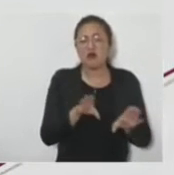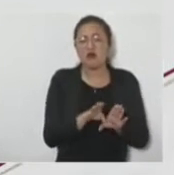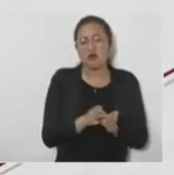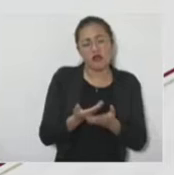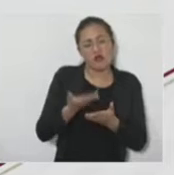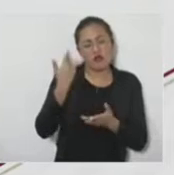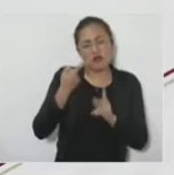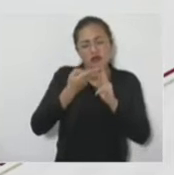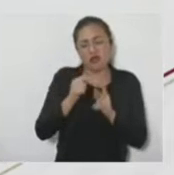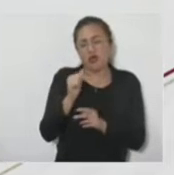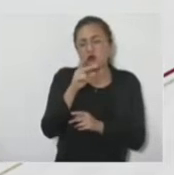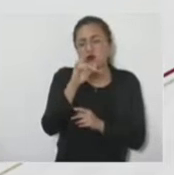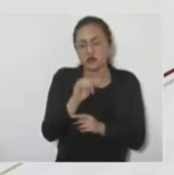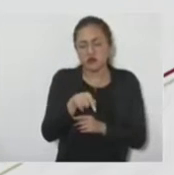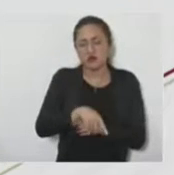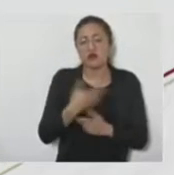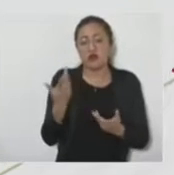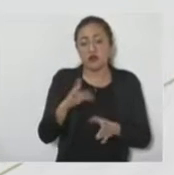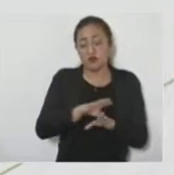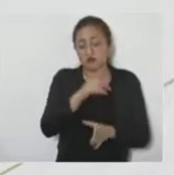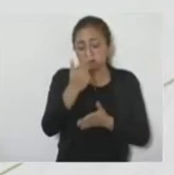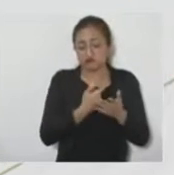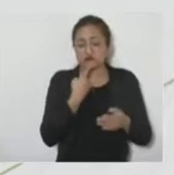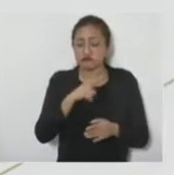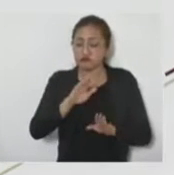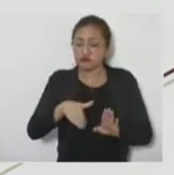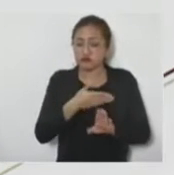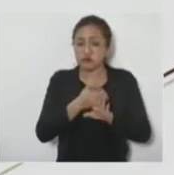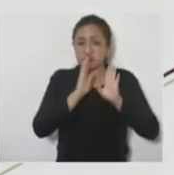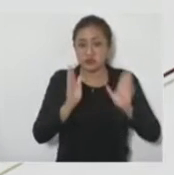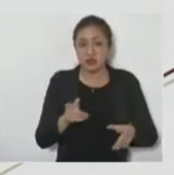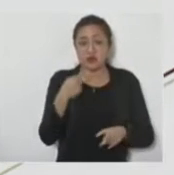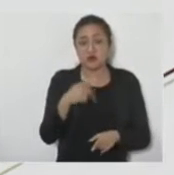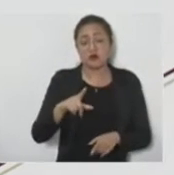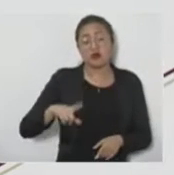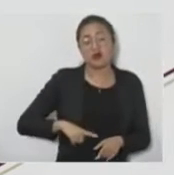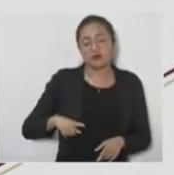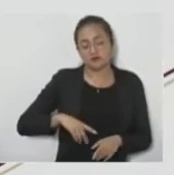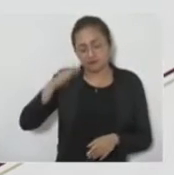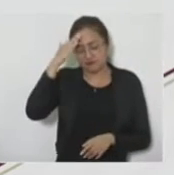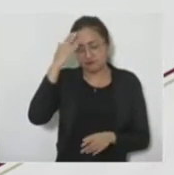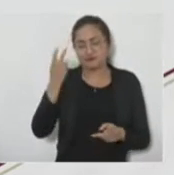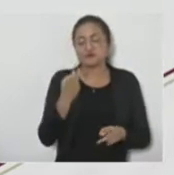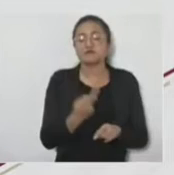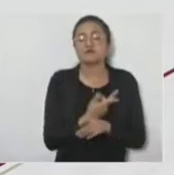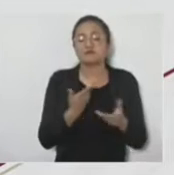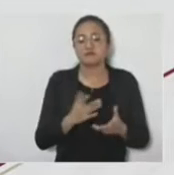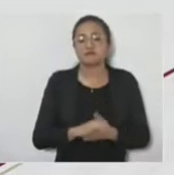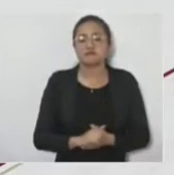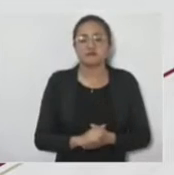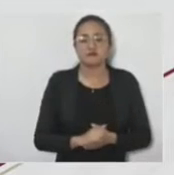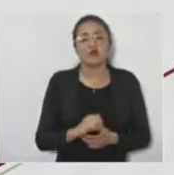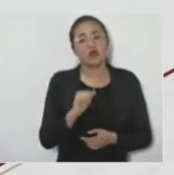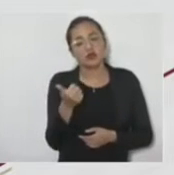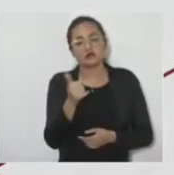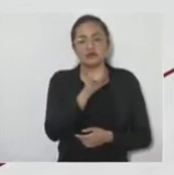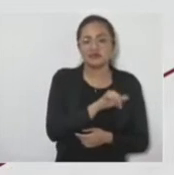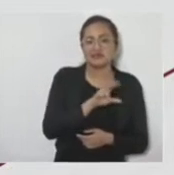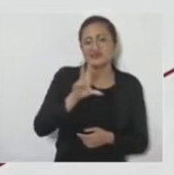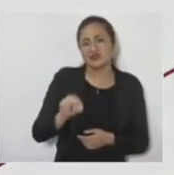las denuncias que ya alista o ya presentó el gobierno que usted encabeza. Gracias y buenos días. Unos sí, otros no.